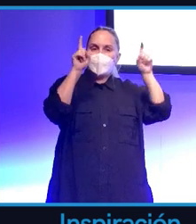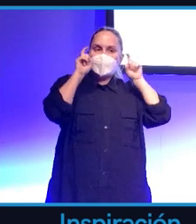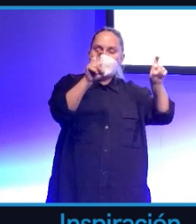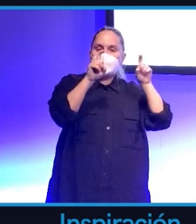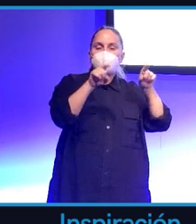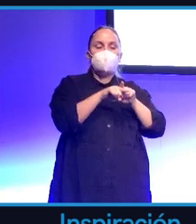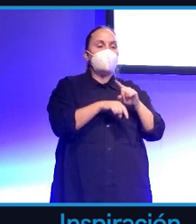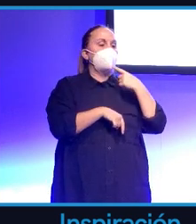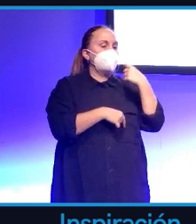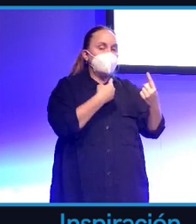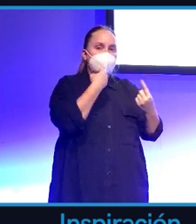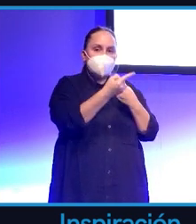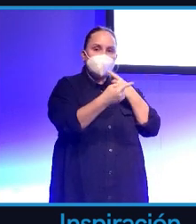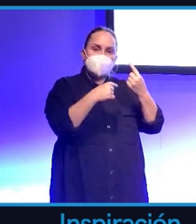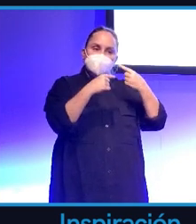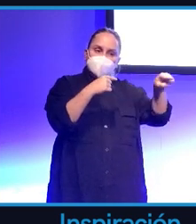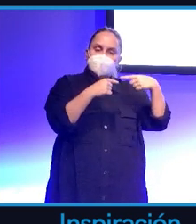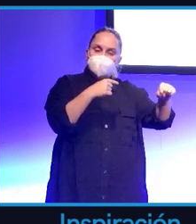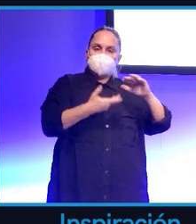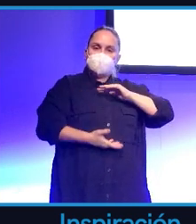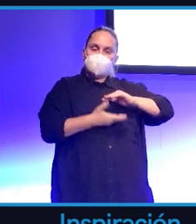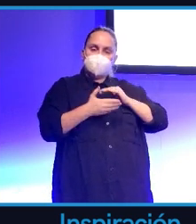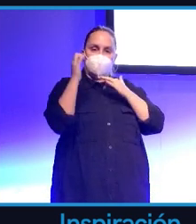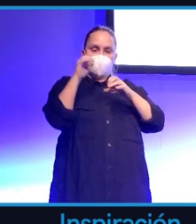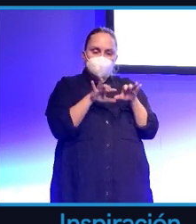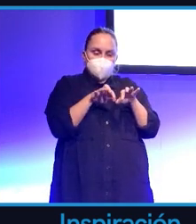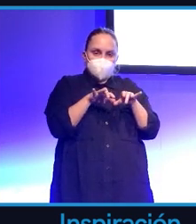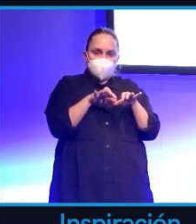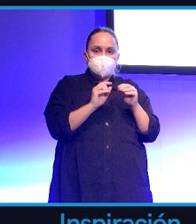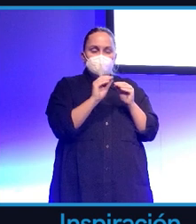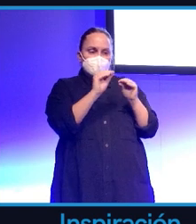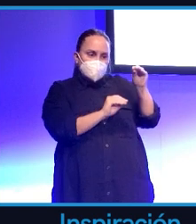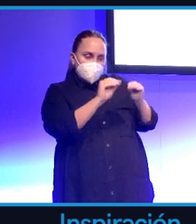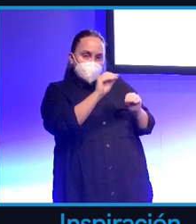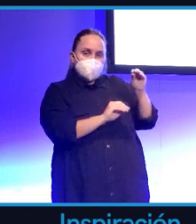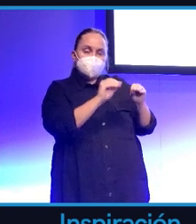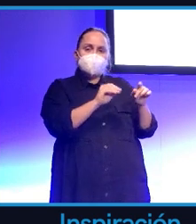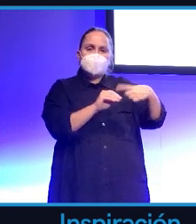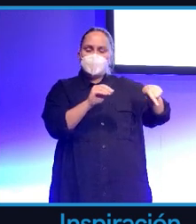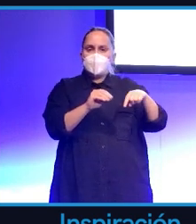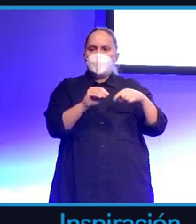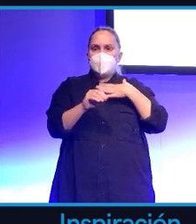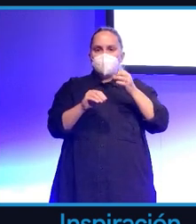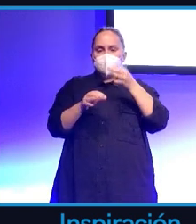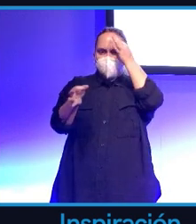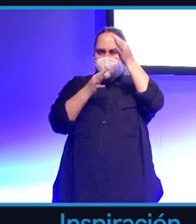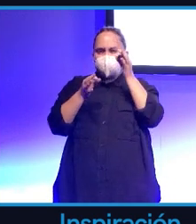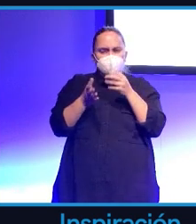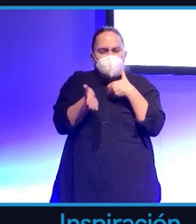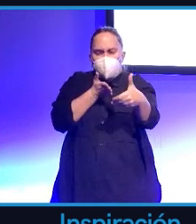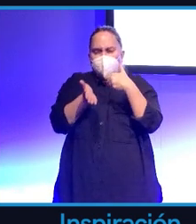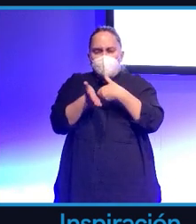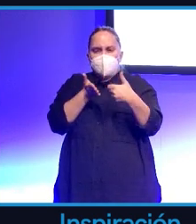basados en alta capacidad computacional y gran capacidad de procesado de datos, de millones de datos.